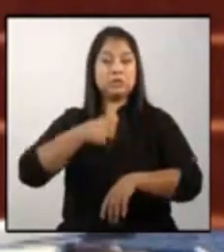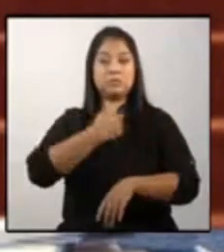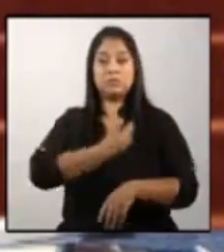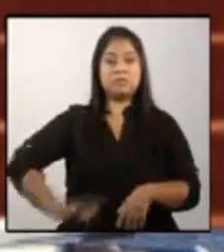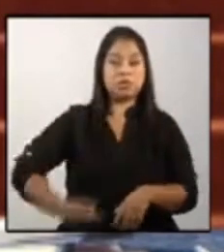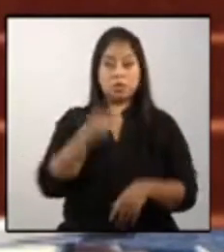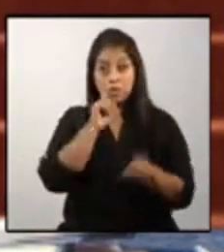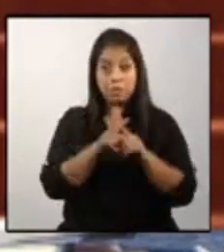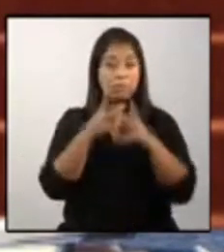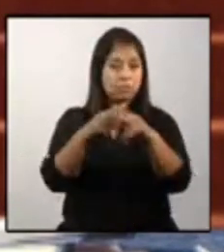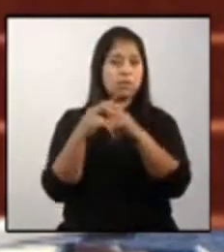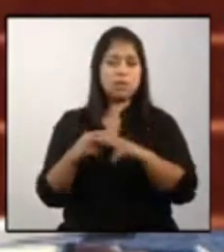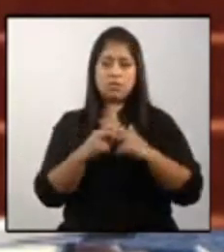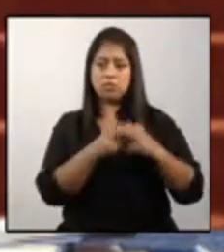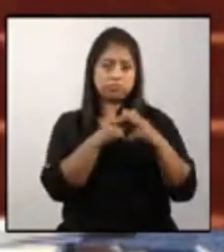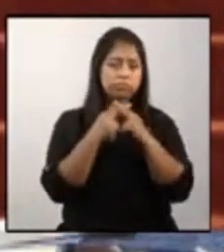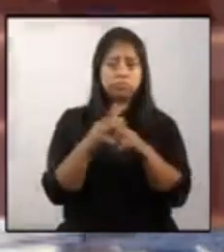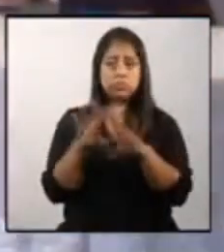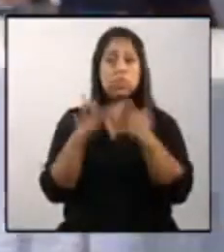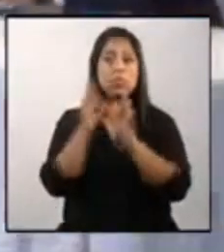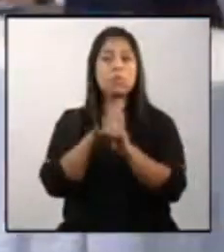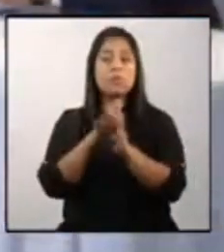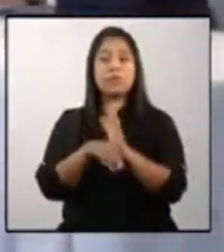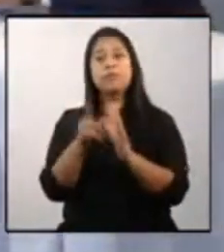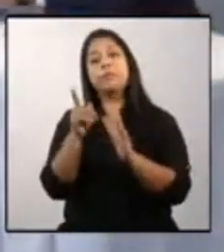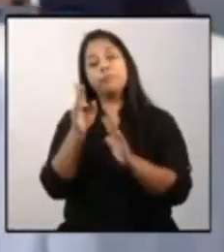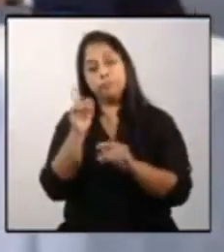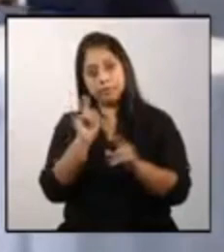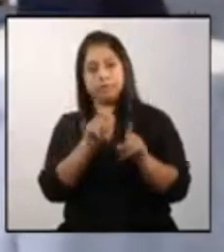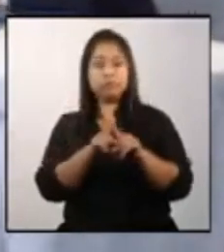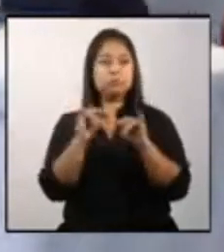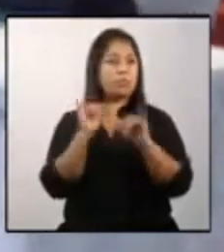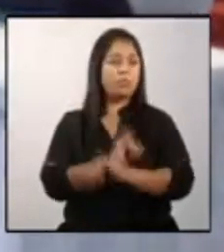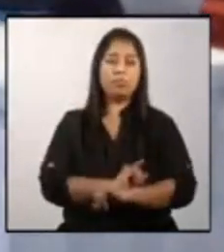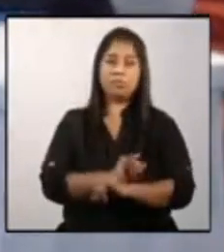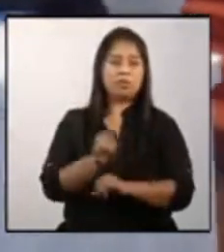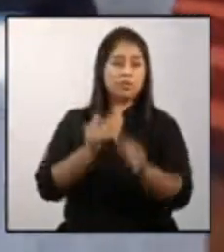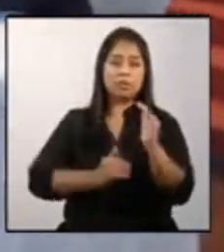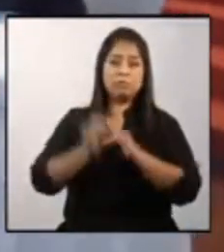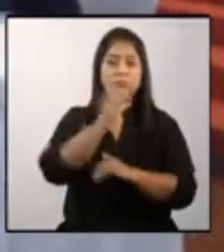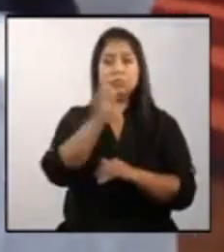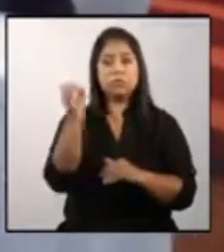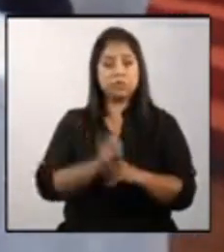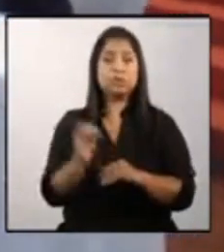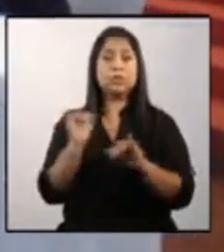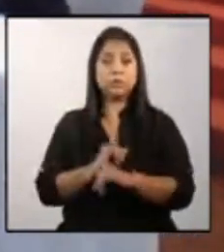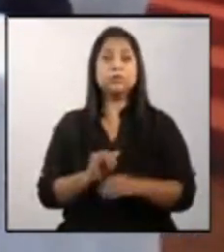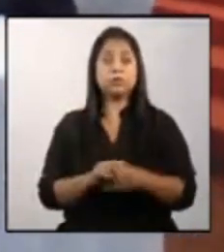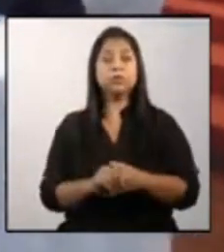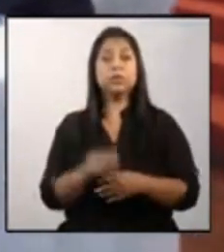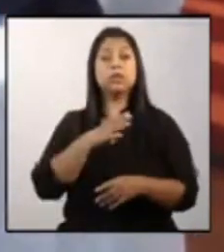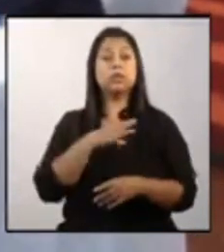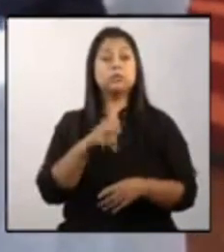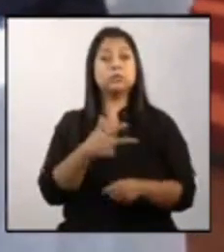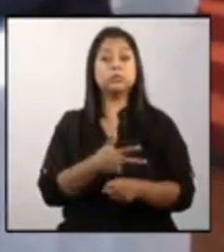mecanismos que nos permitan que reducción de estos exagerados y altos índices de desnutrición que